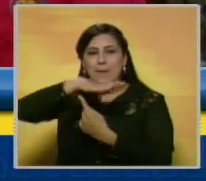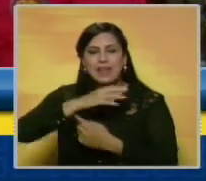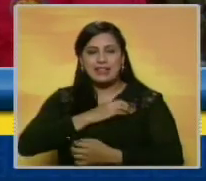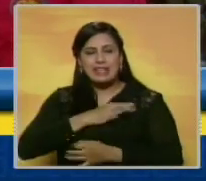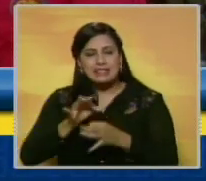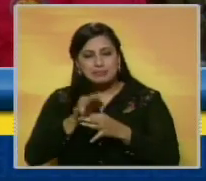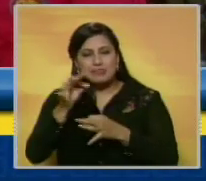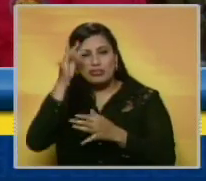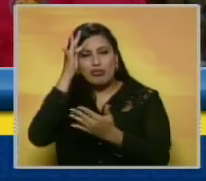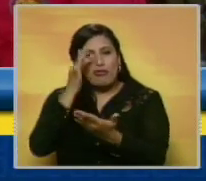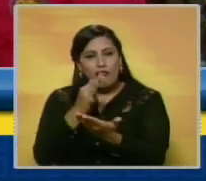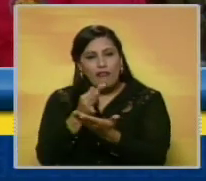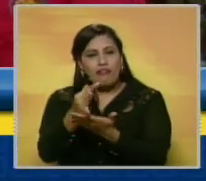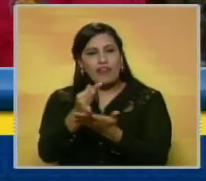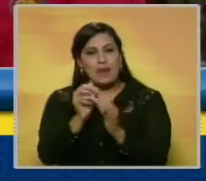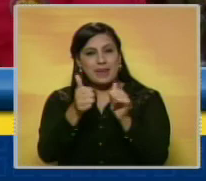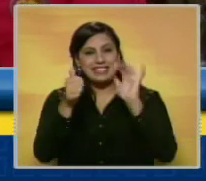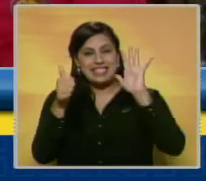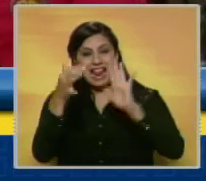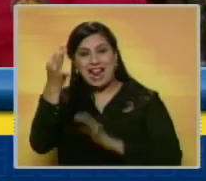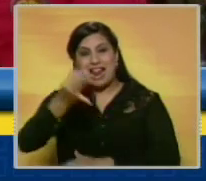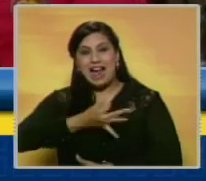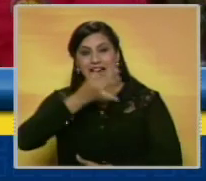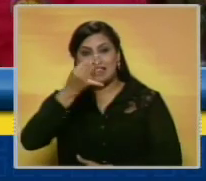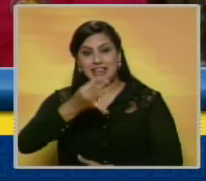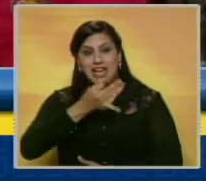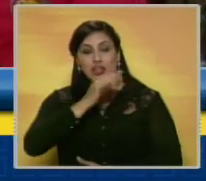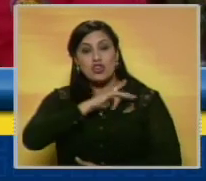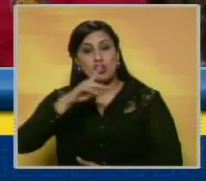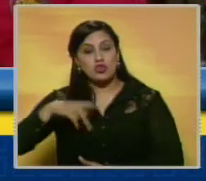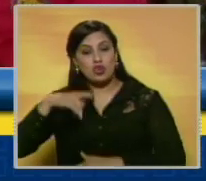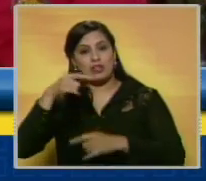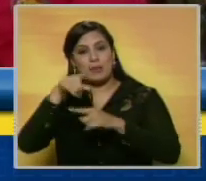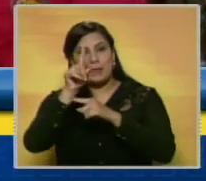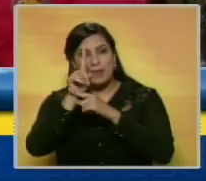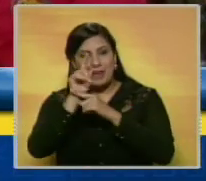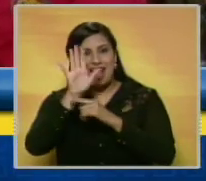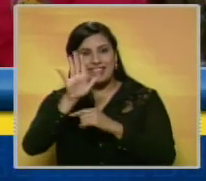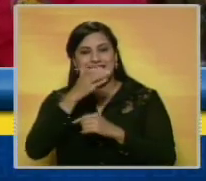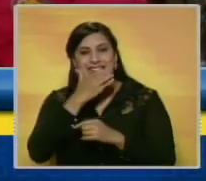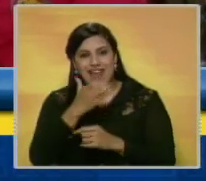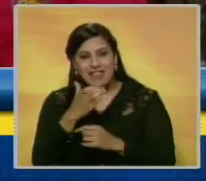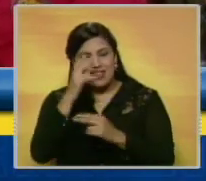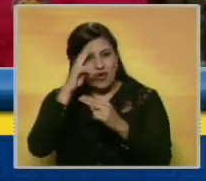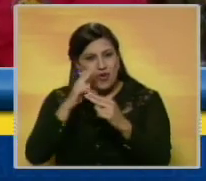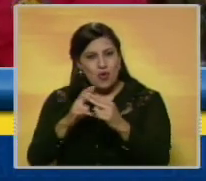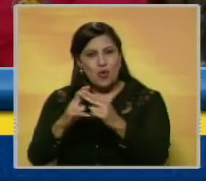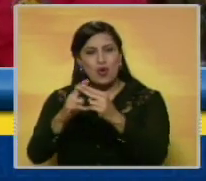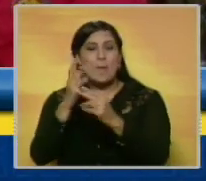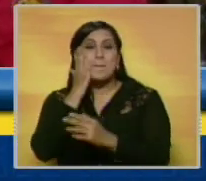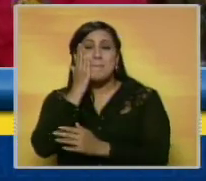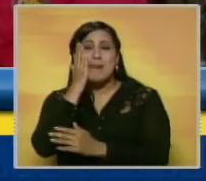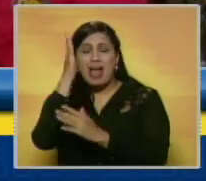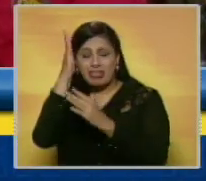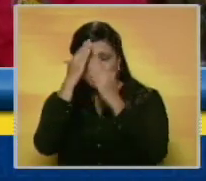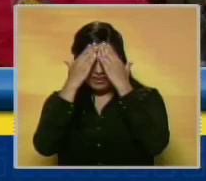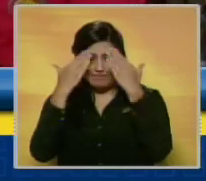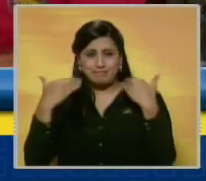espiritual. A partir de las 6 de la tarde estaremos celebrando las primeras vísperas dedicadas a nuestra madre.